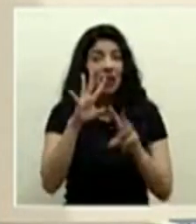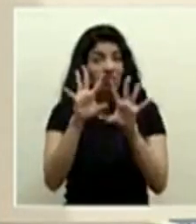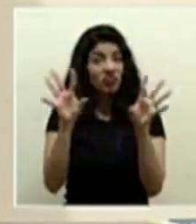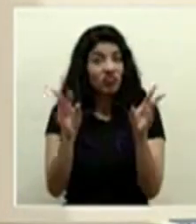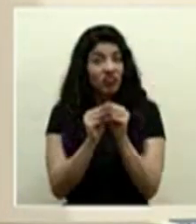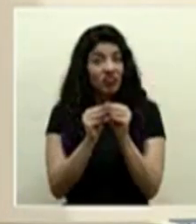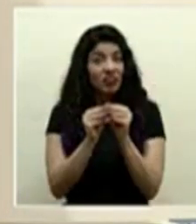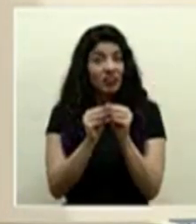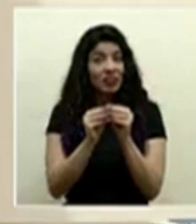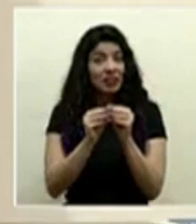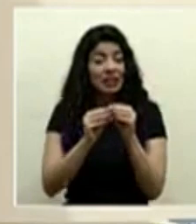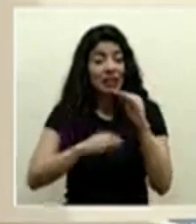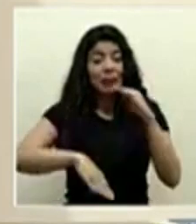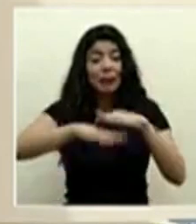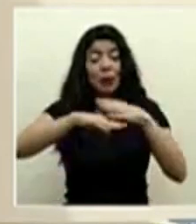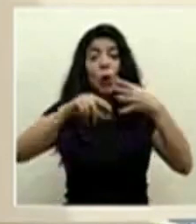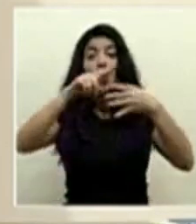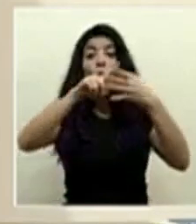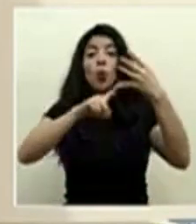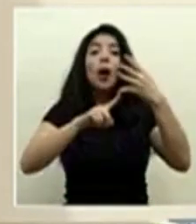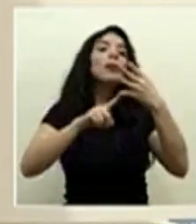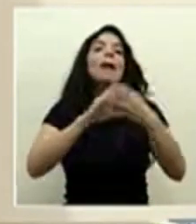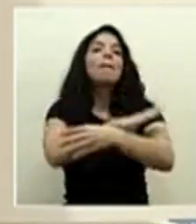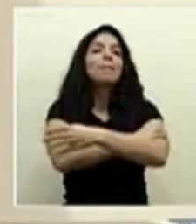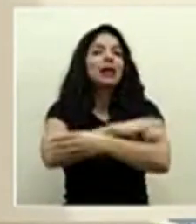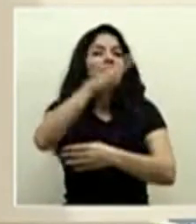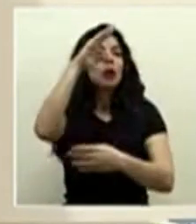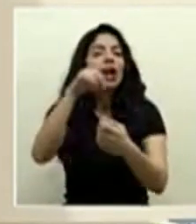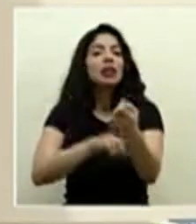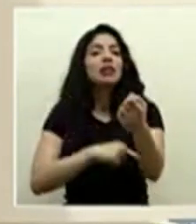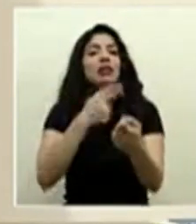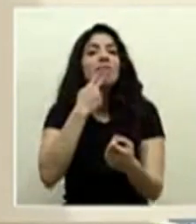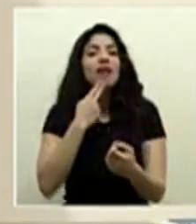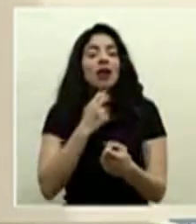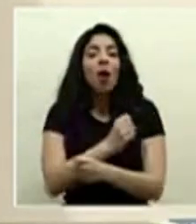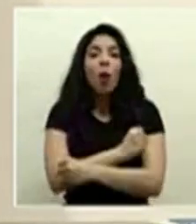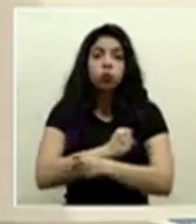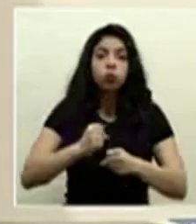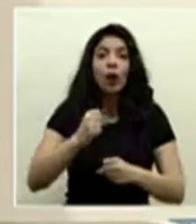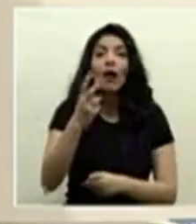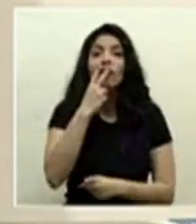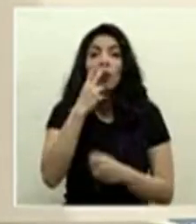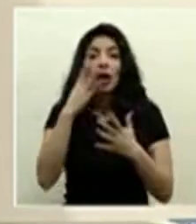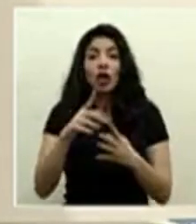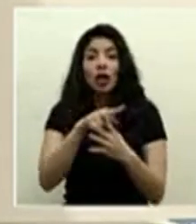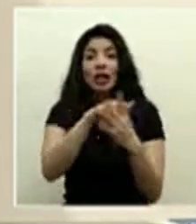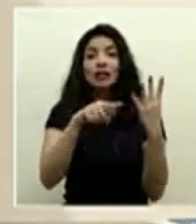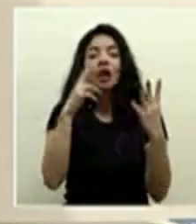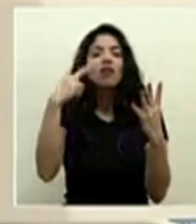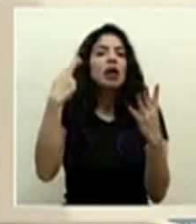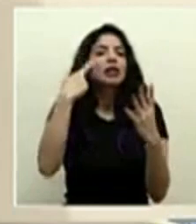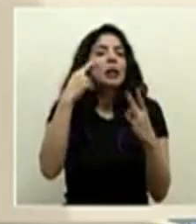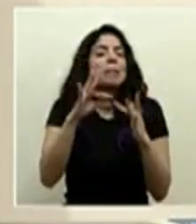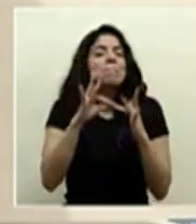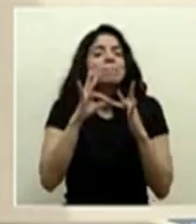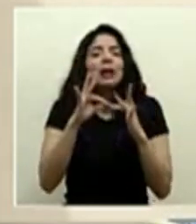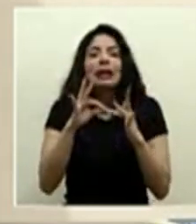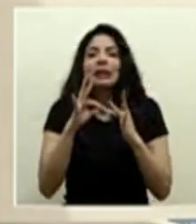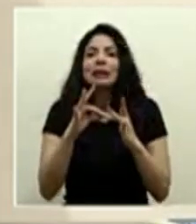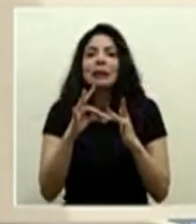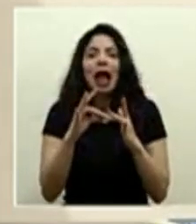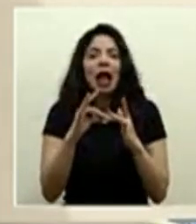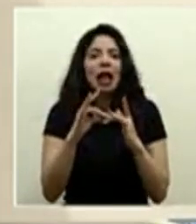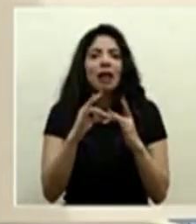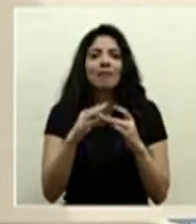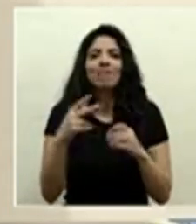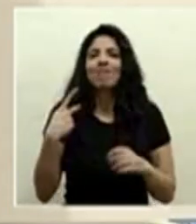top 4 de hipertensión diabetes obesidad y tabaquismo siguen siendo consistentes